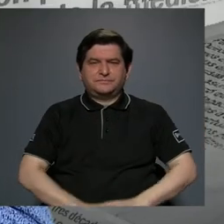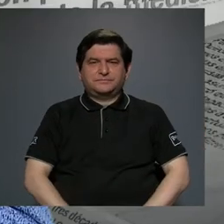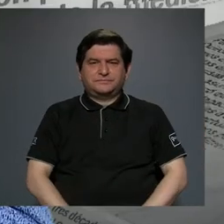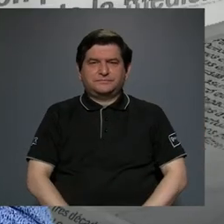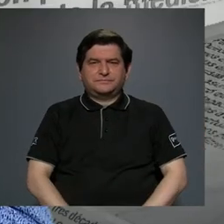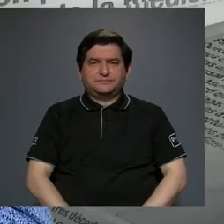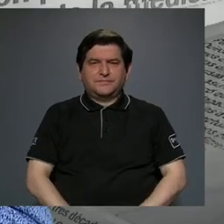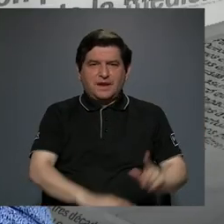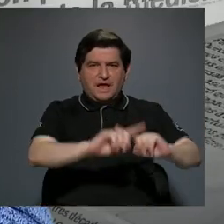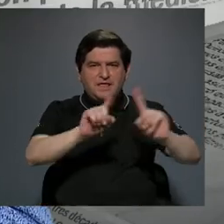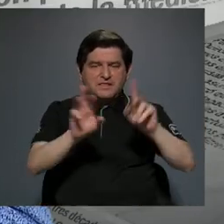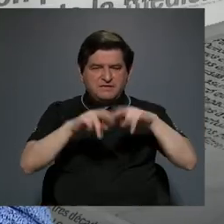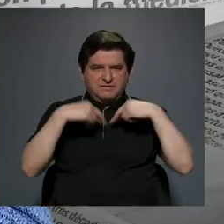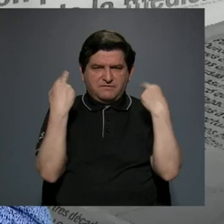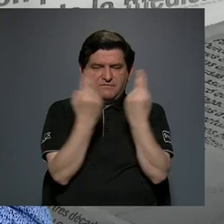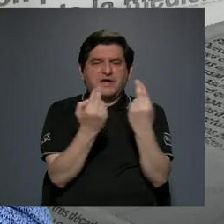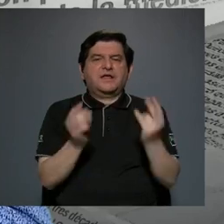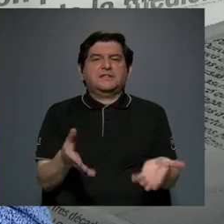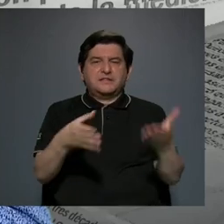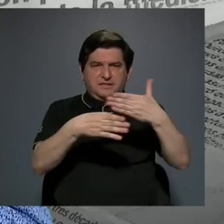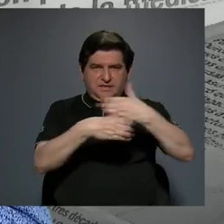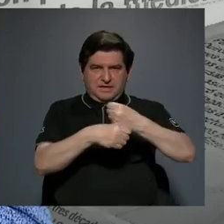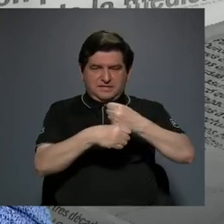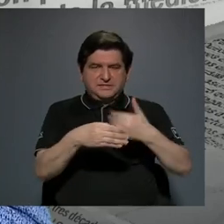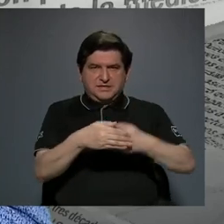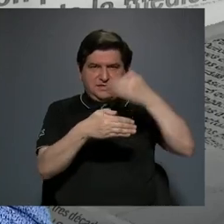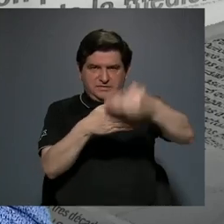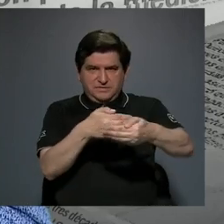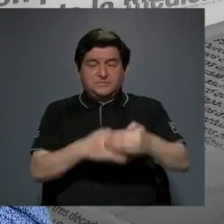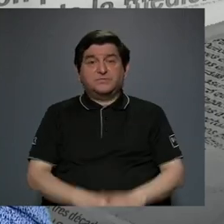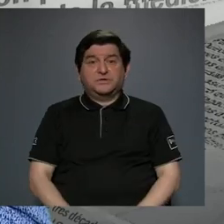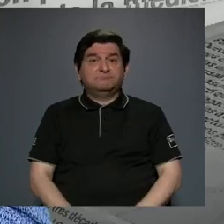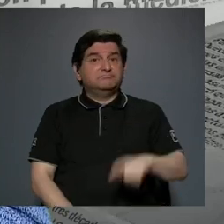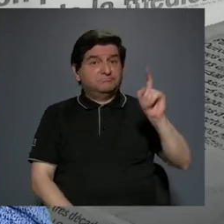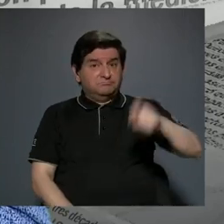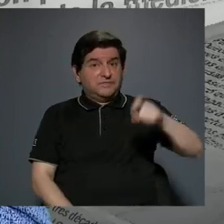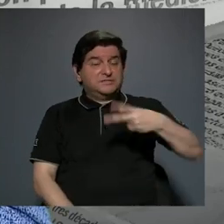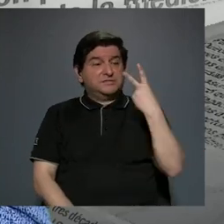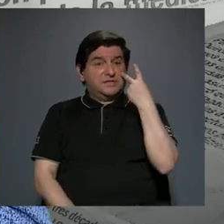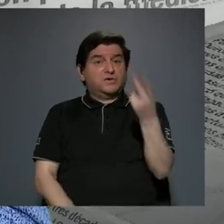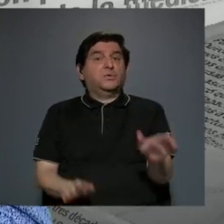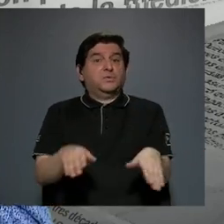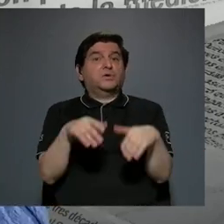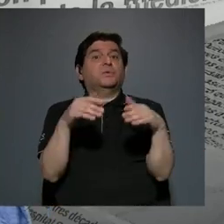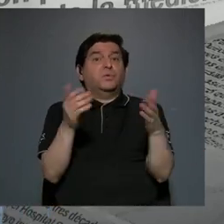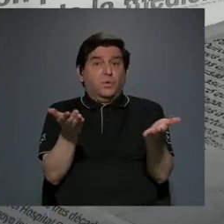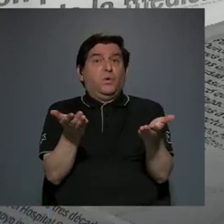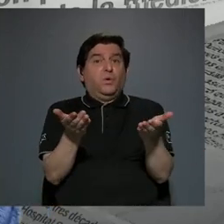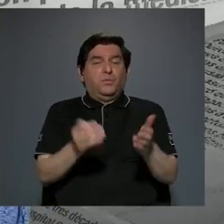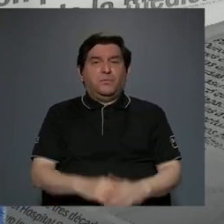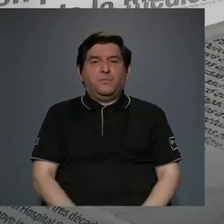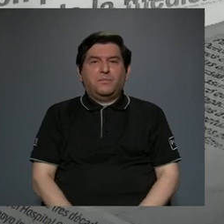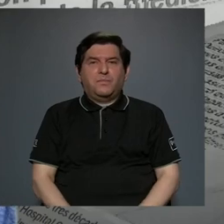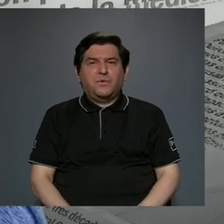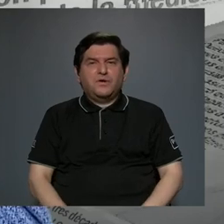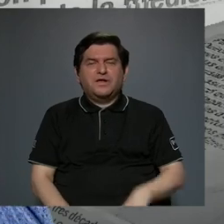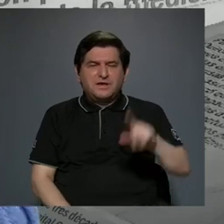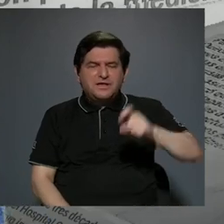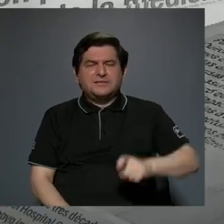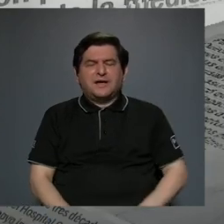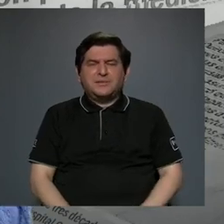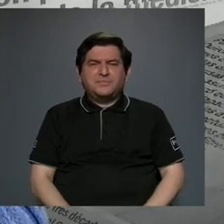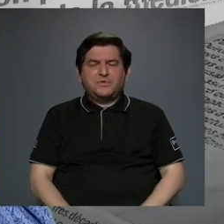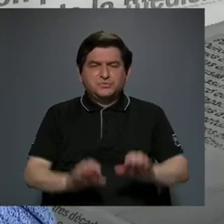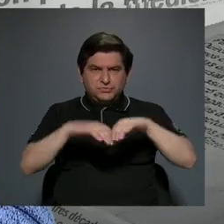todas las reuniones que se van a tener más adelante porque hay que ver de qué manera también tenemos algunos puntos de